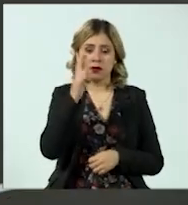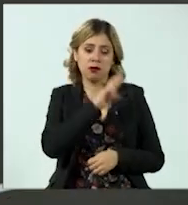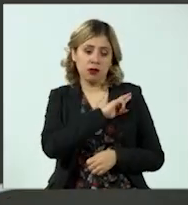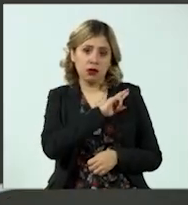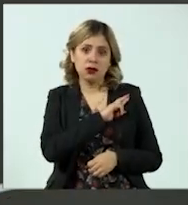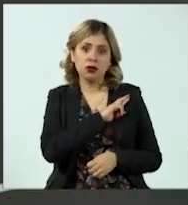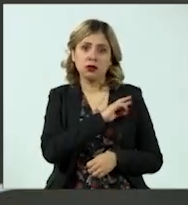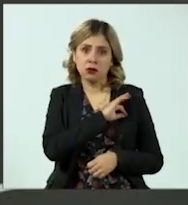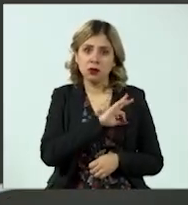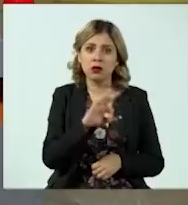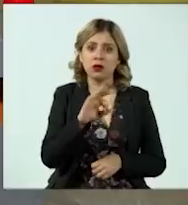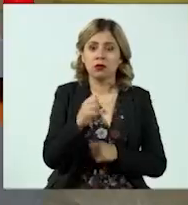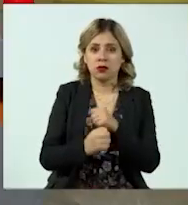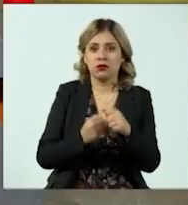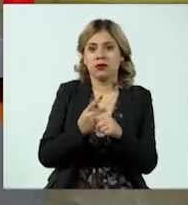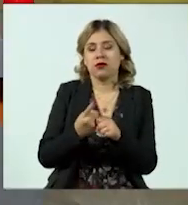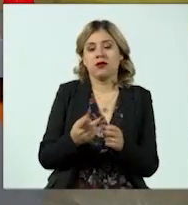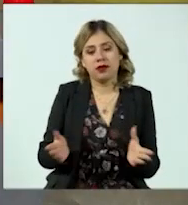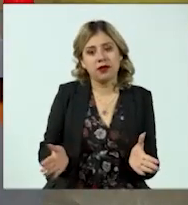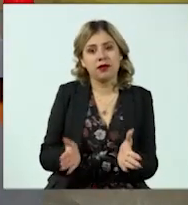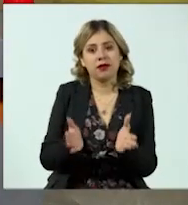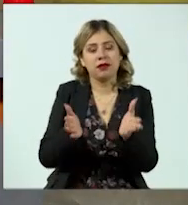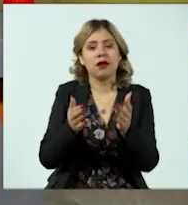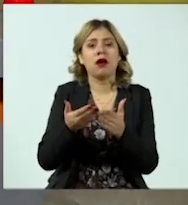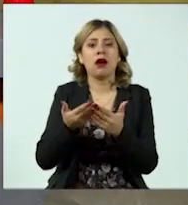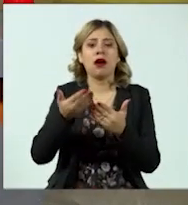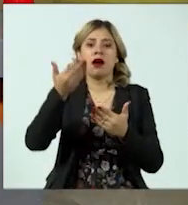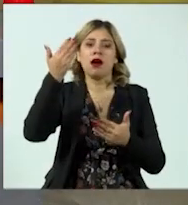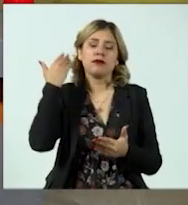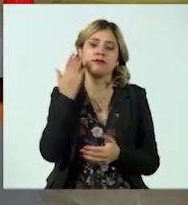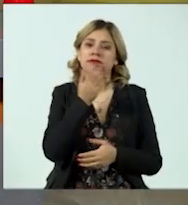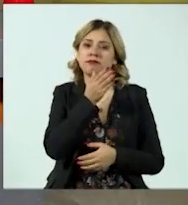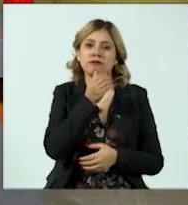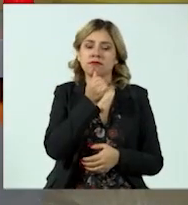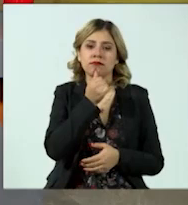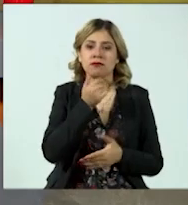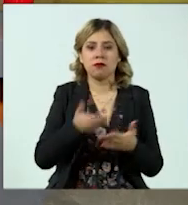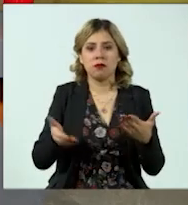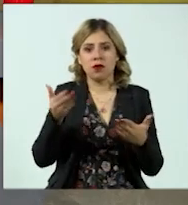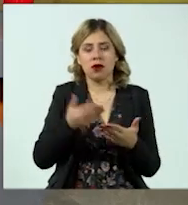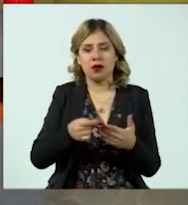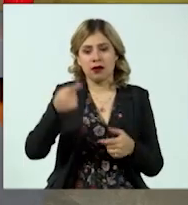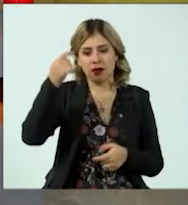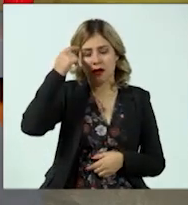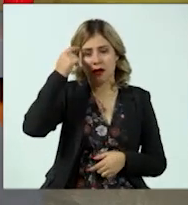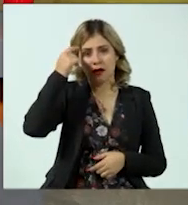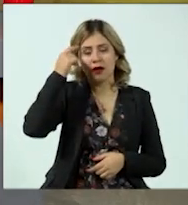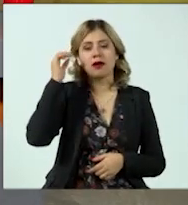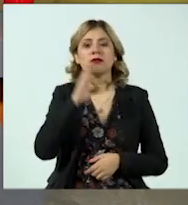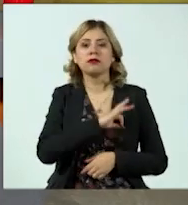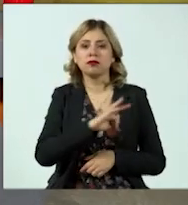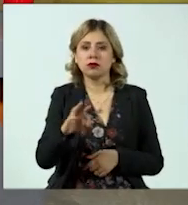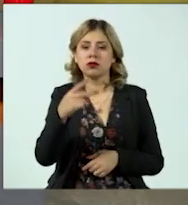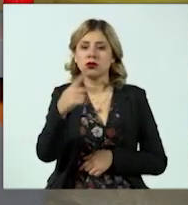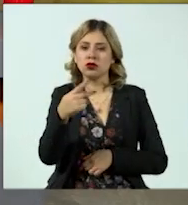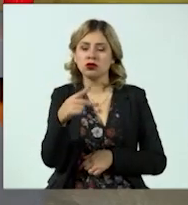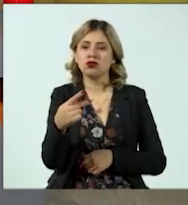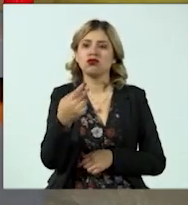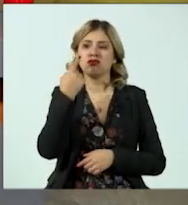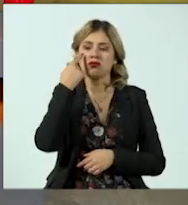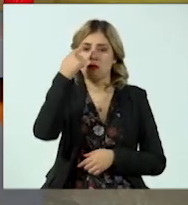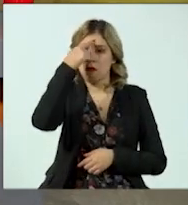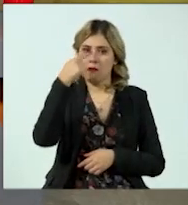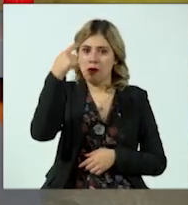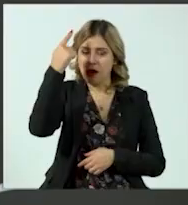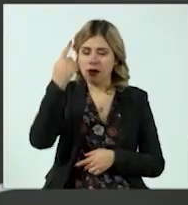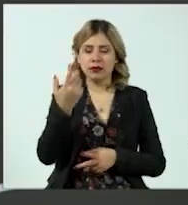pues es una gran oportunidad porque antes era imposible pensarlo. Ahora lo tienes en la puerta de tu casa, lo tienes en la